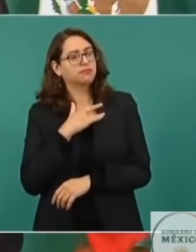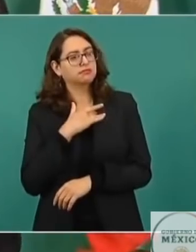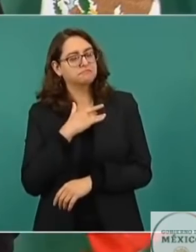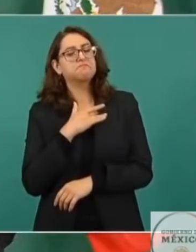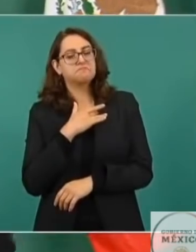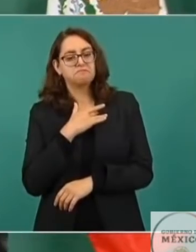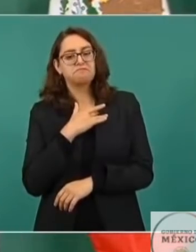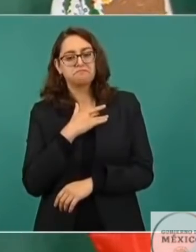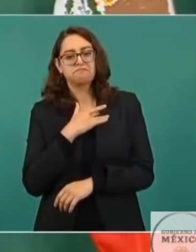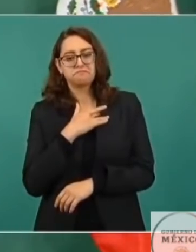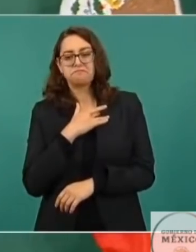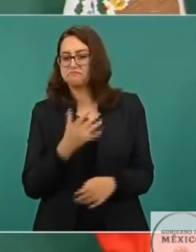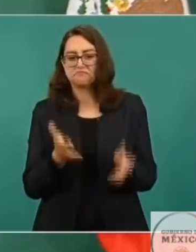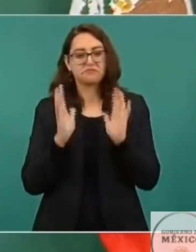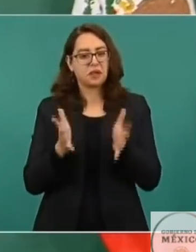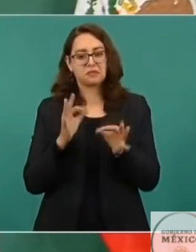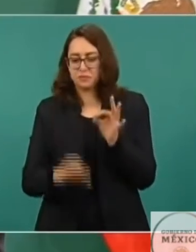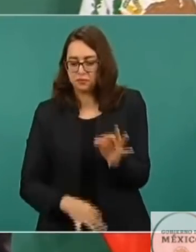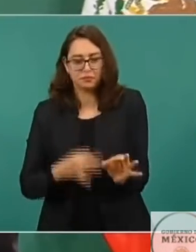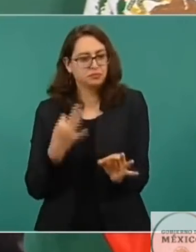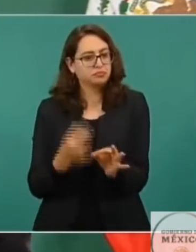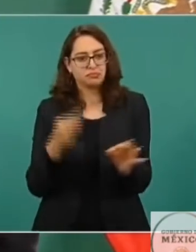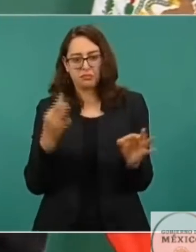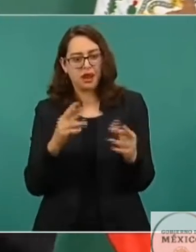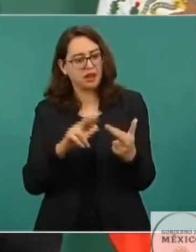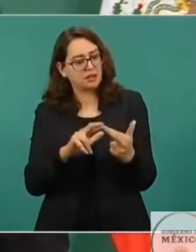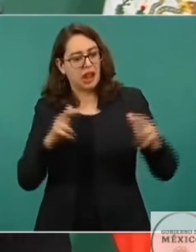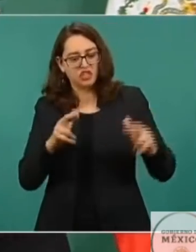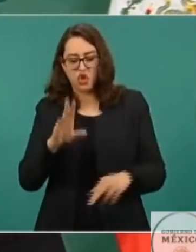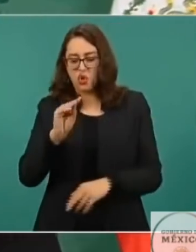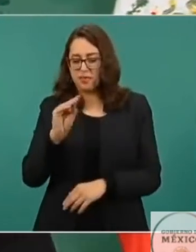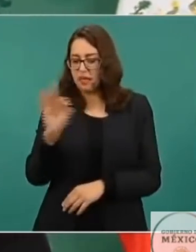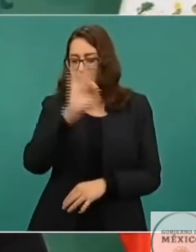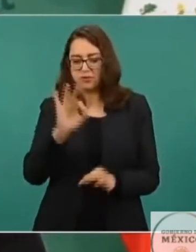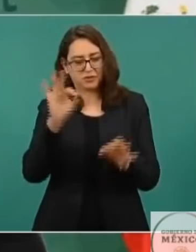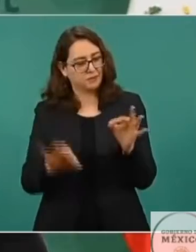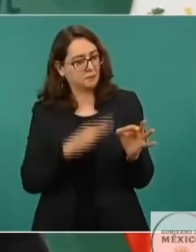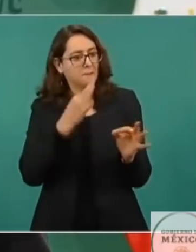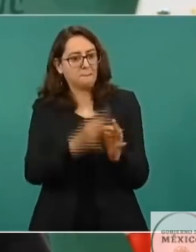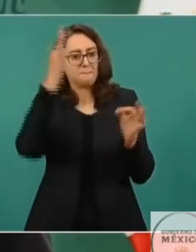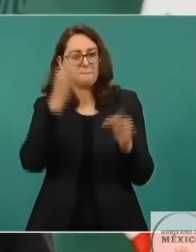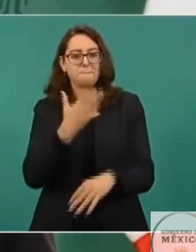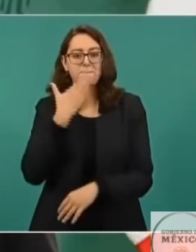ya habíamos avanzado en el 90% de los asuntos a tratar,